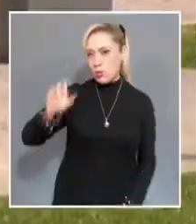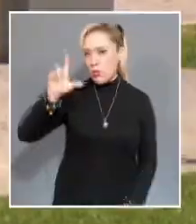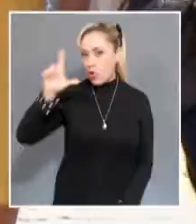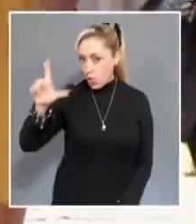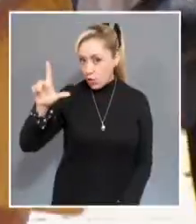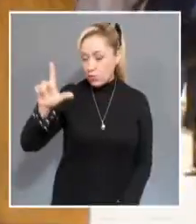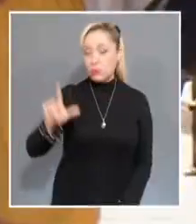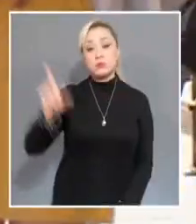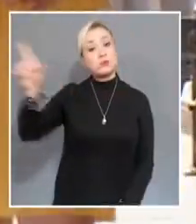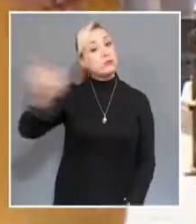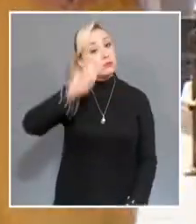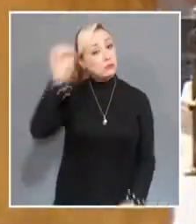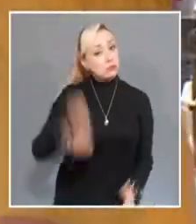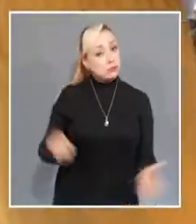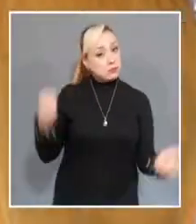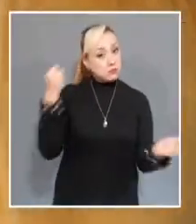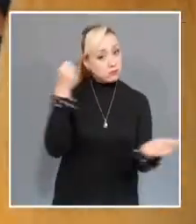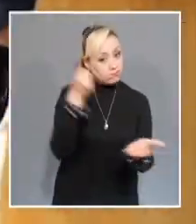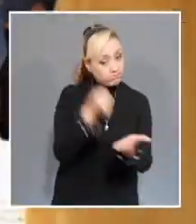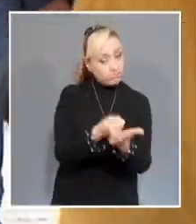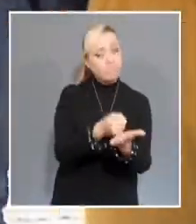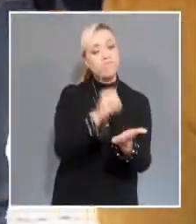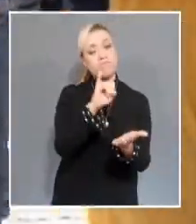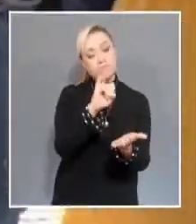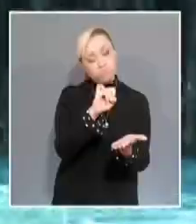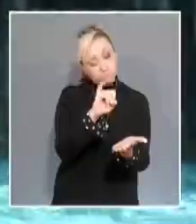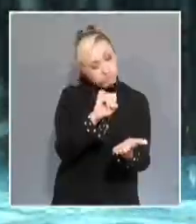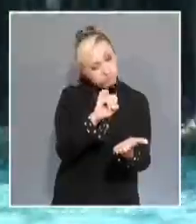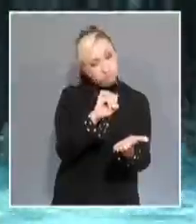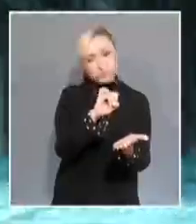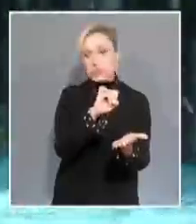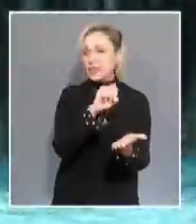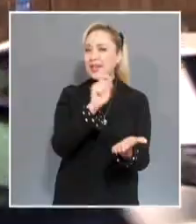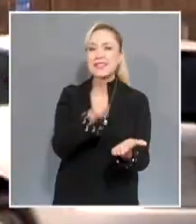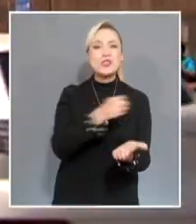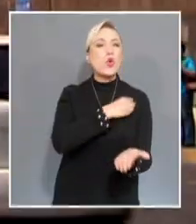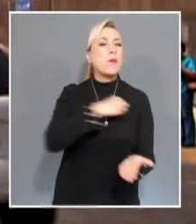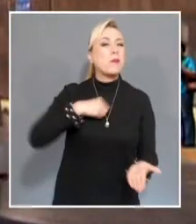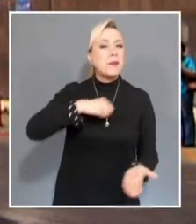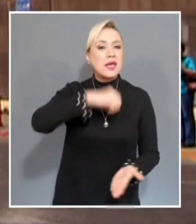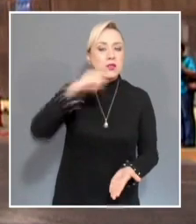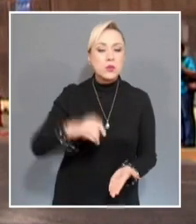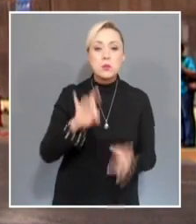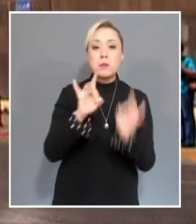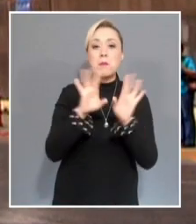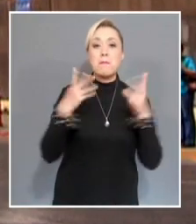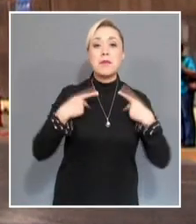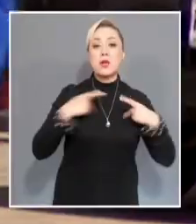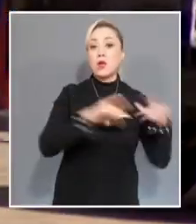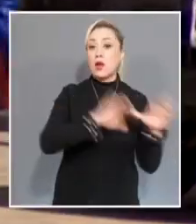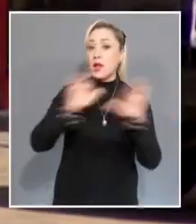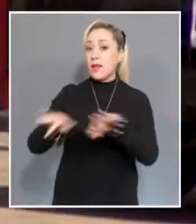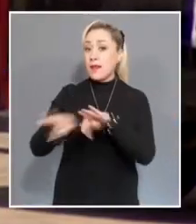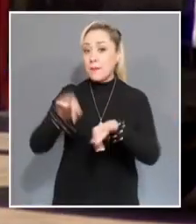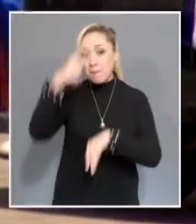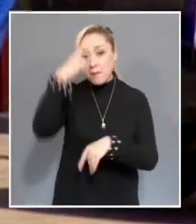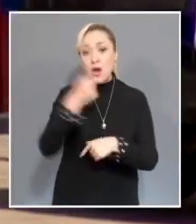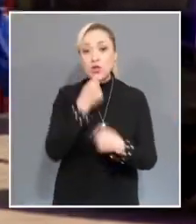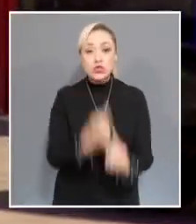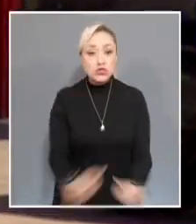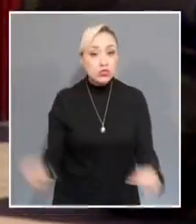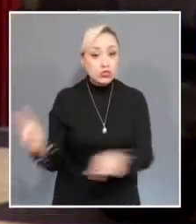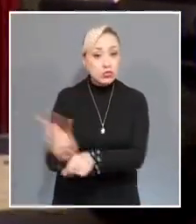las personas que presten servicios en los centros de atención, cuidado y desarrollo infantil no cuenten con